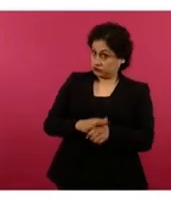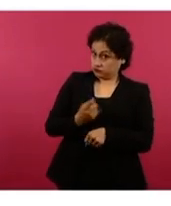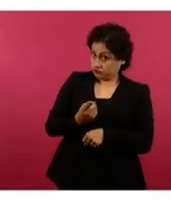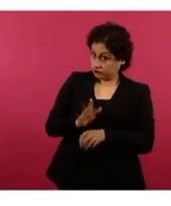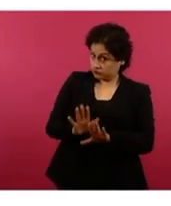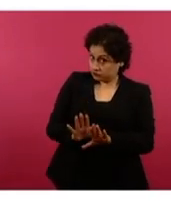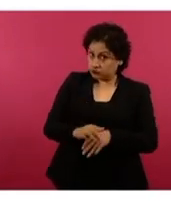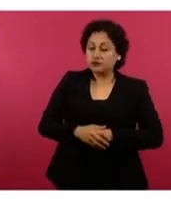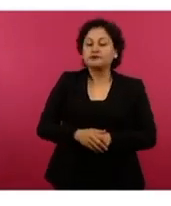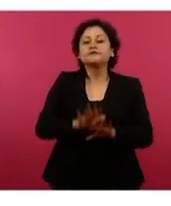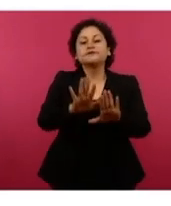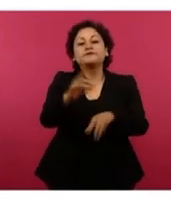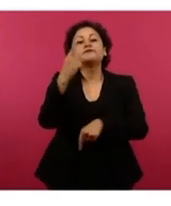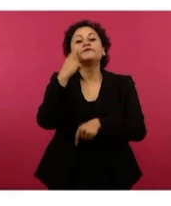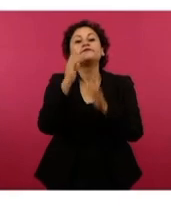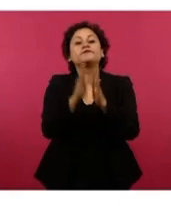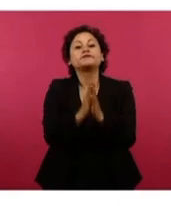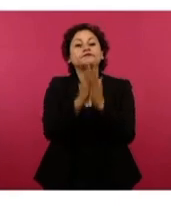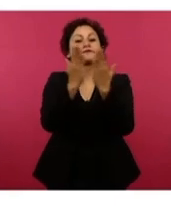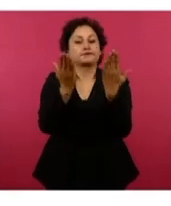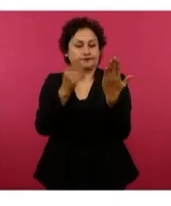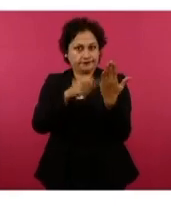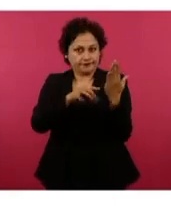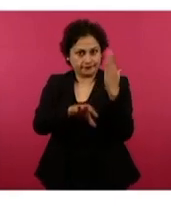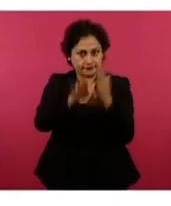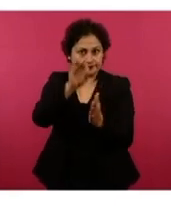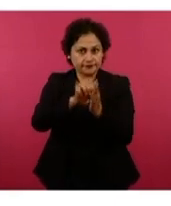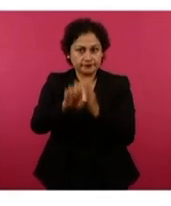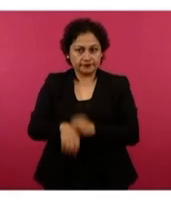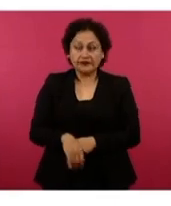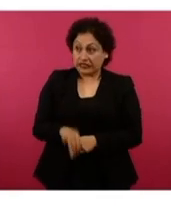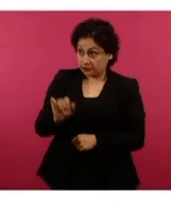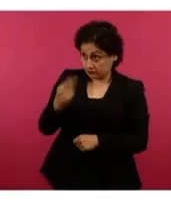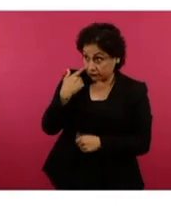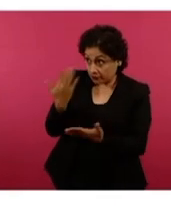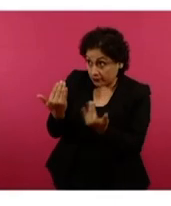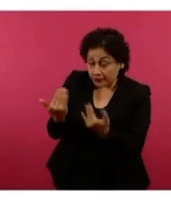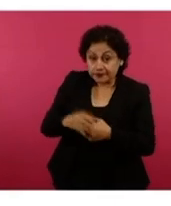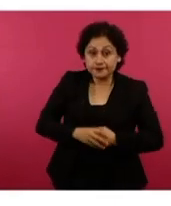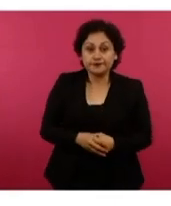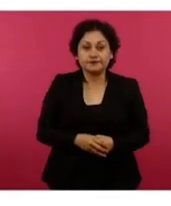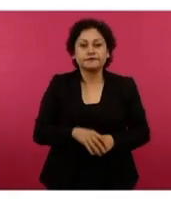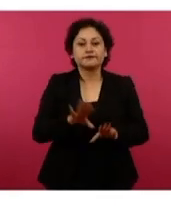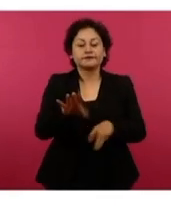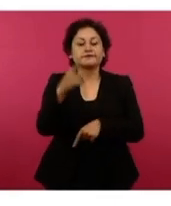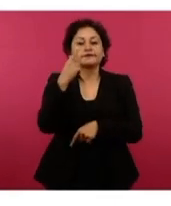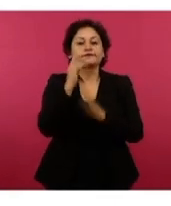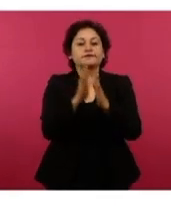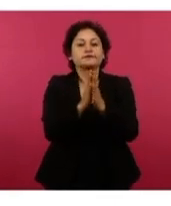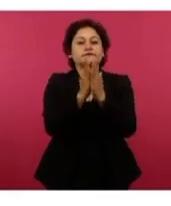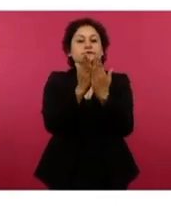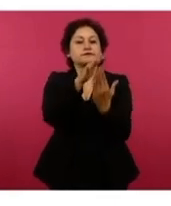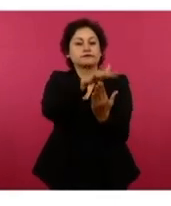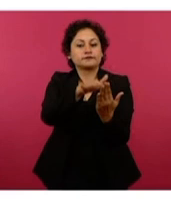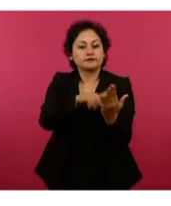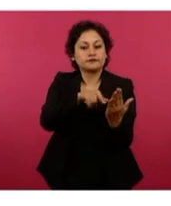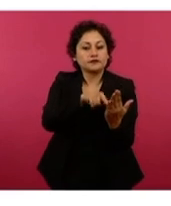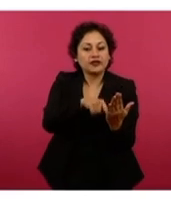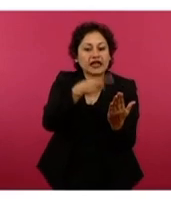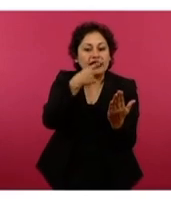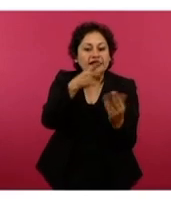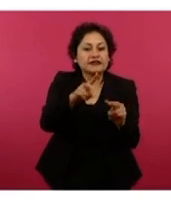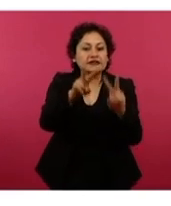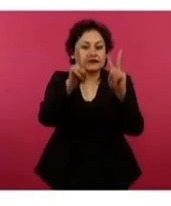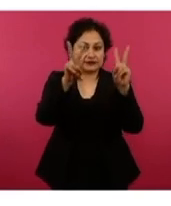Vamos a revisar si les parece un ejemplo. Claro que sí, veamos el ejemplo. Hay una lectura que se titula Los